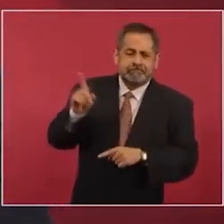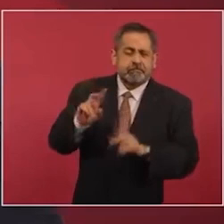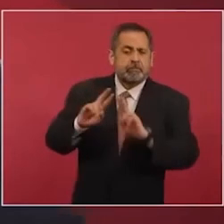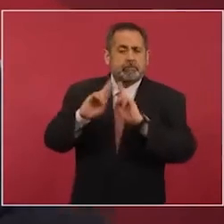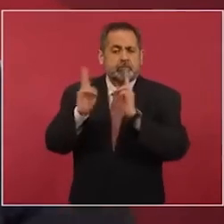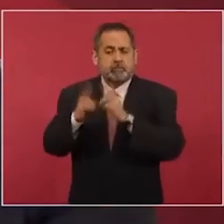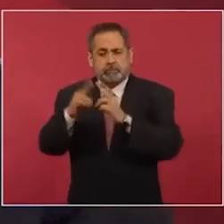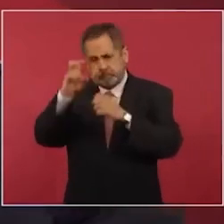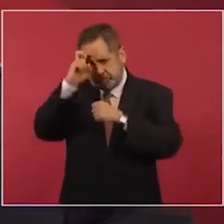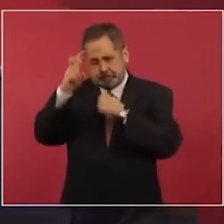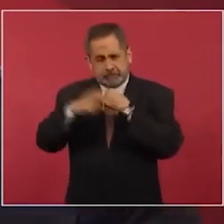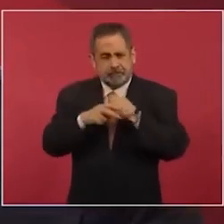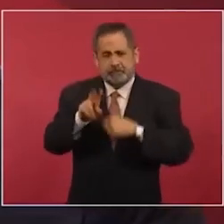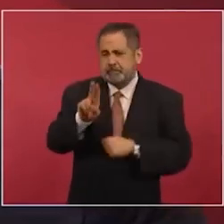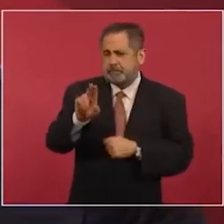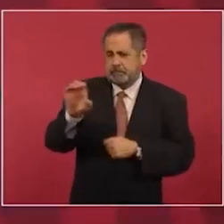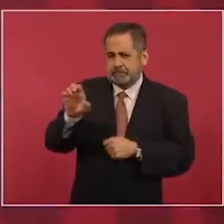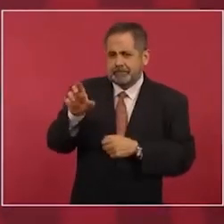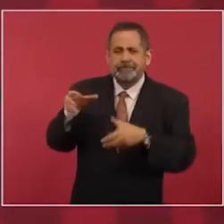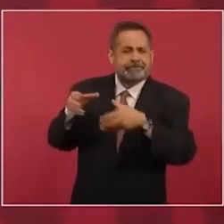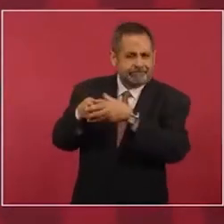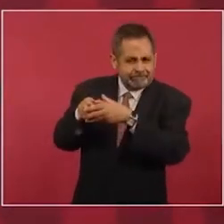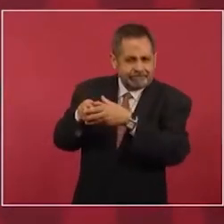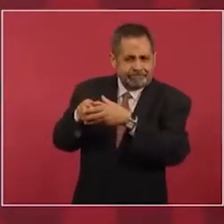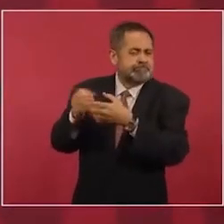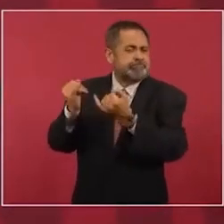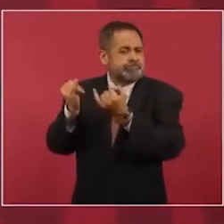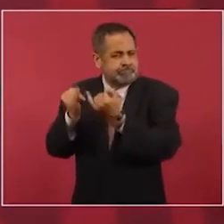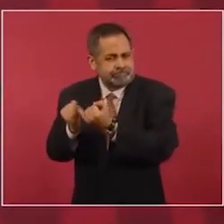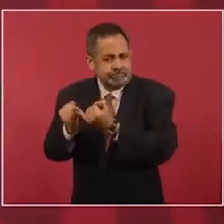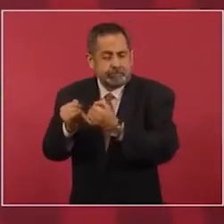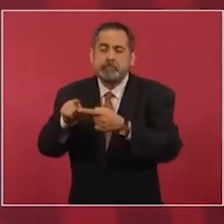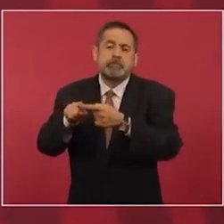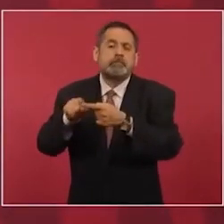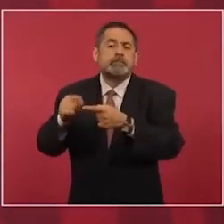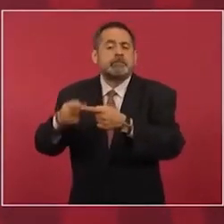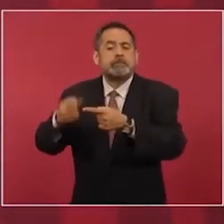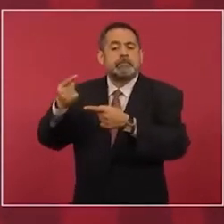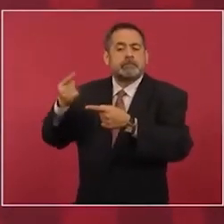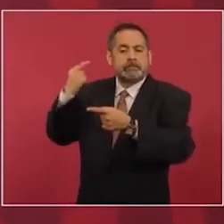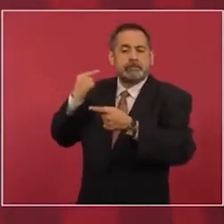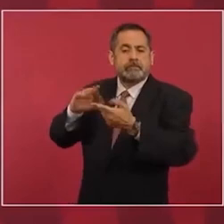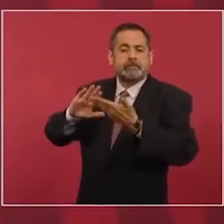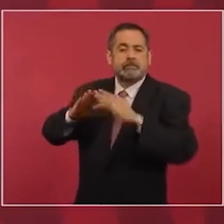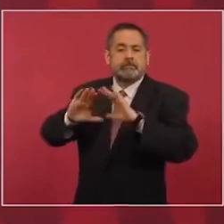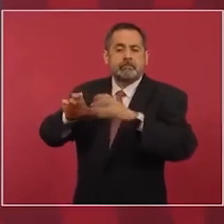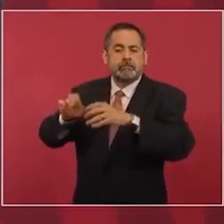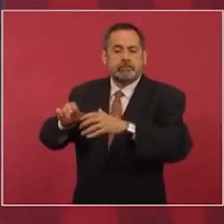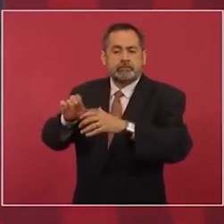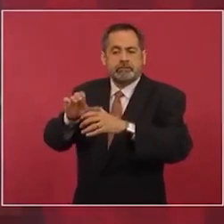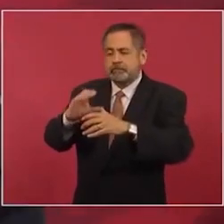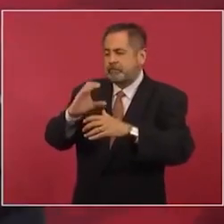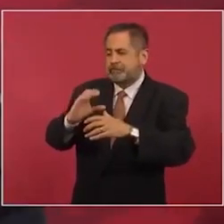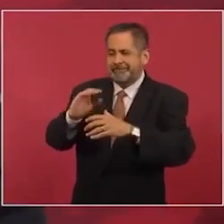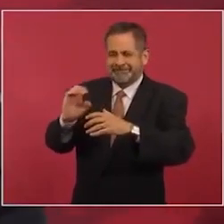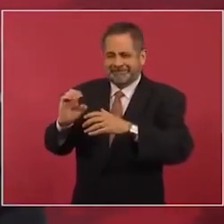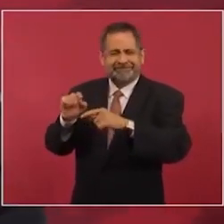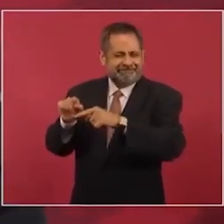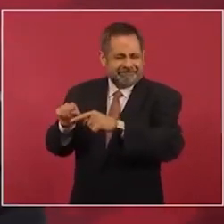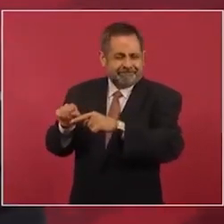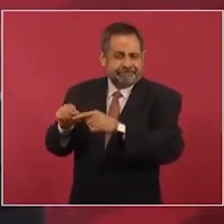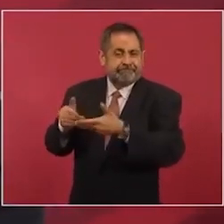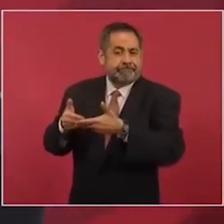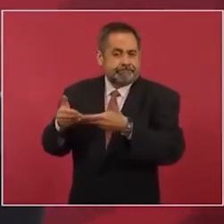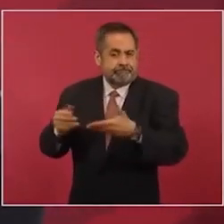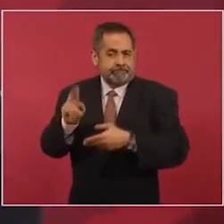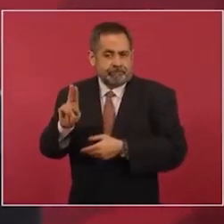Europea, que antes fue comunidad europea, así debe de